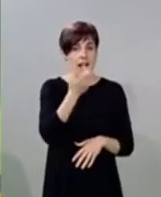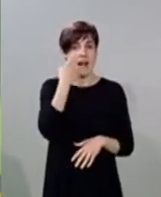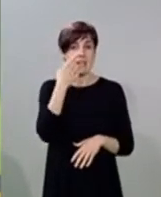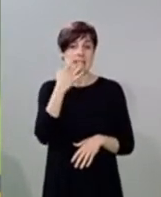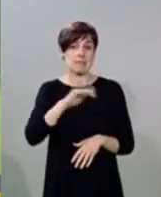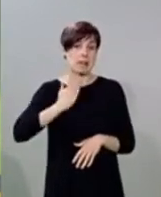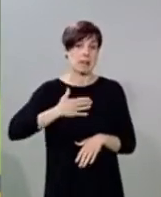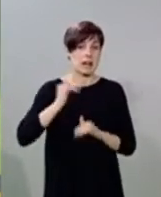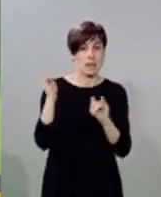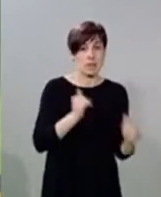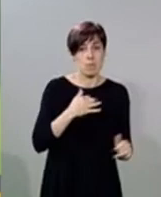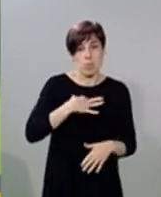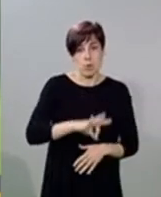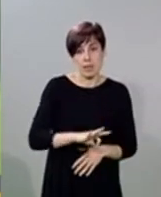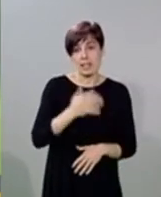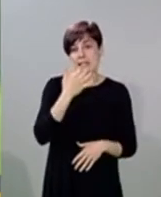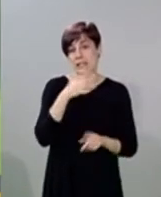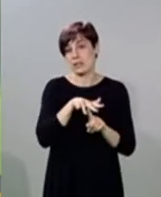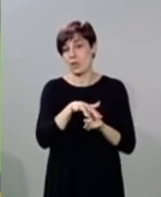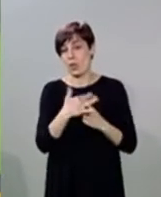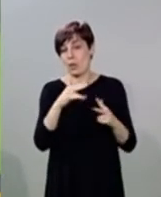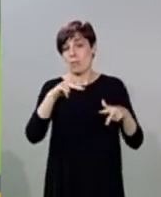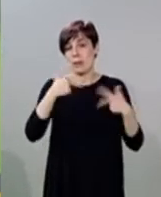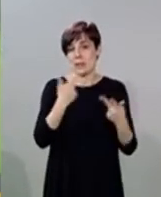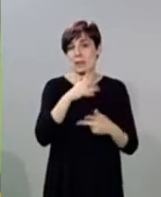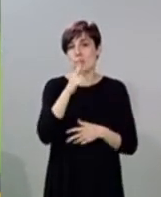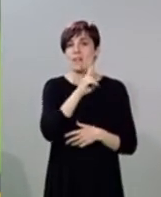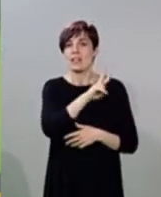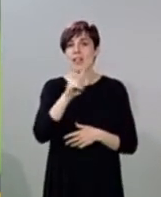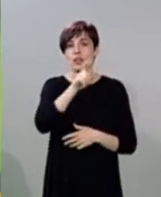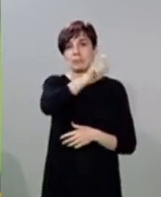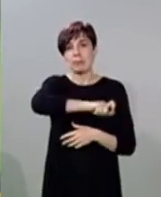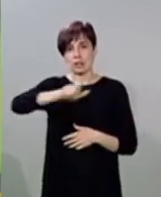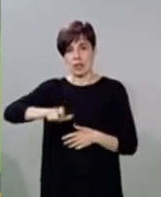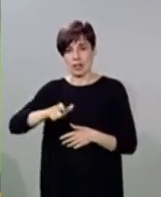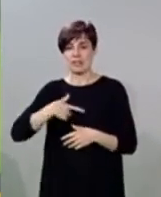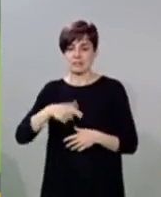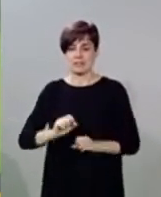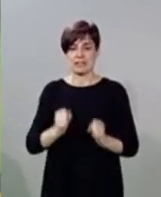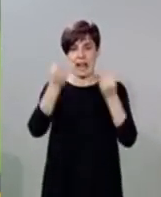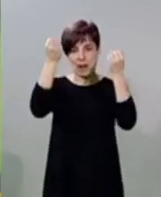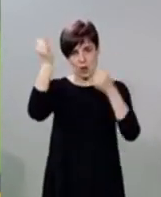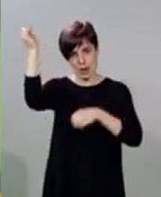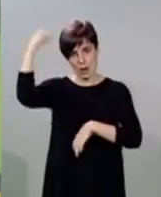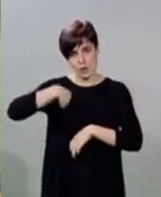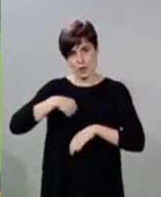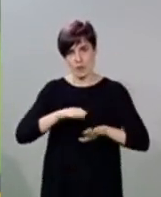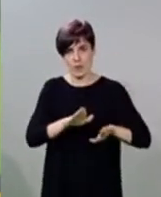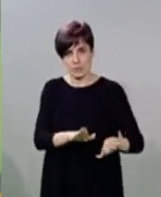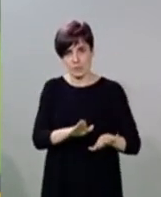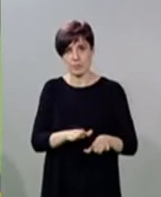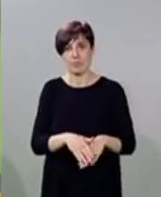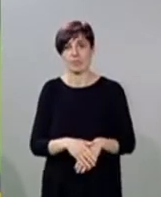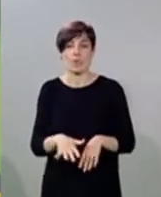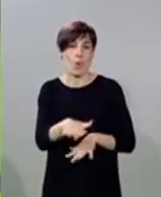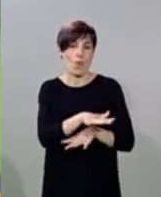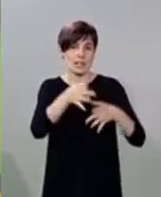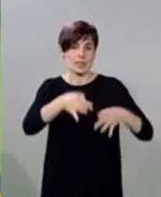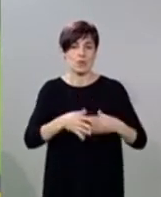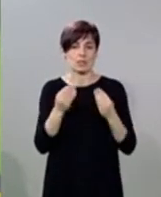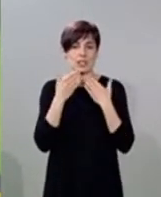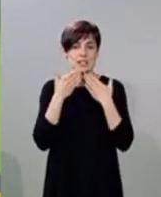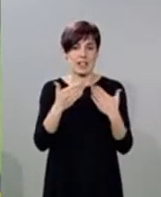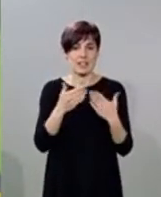mañana, si lo permite la situación, con esas 22 personas que van a estar a salvo en Aragón como un lugar seguro. Muchas